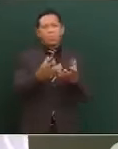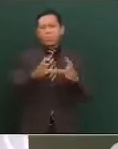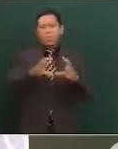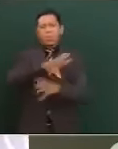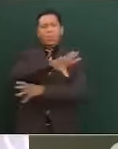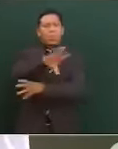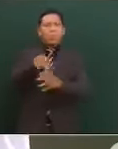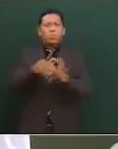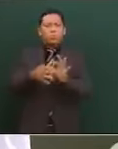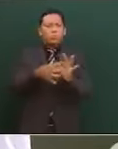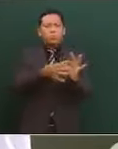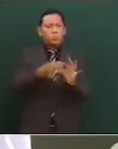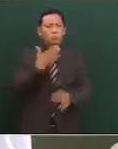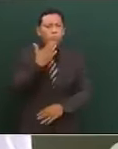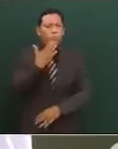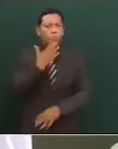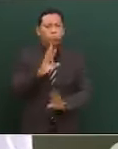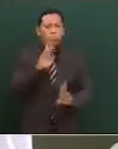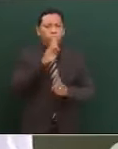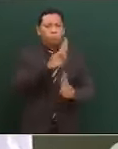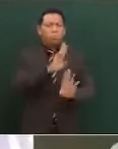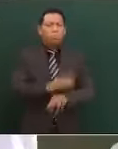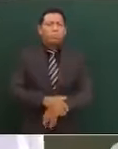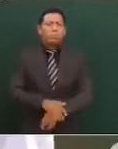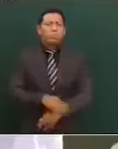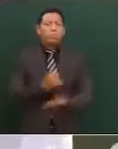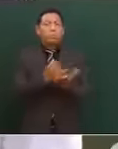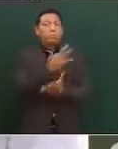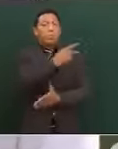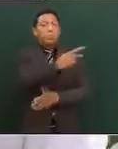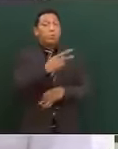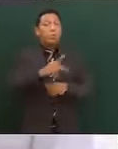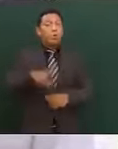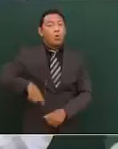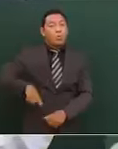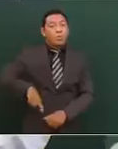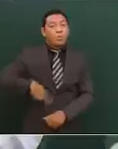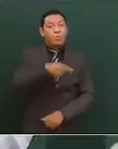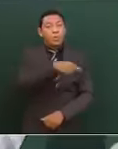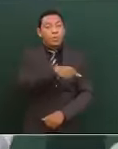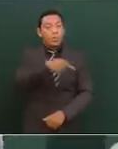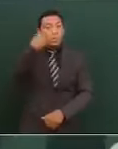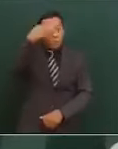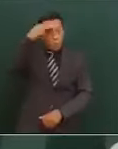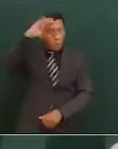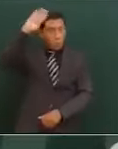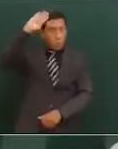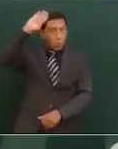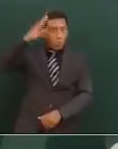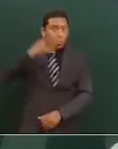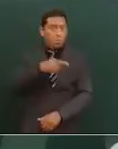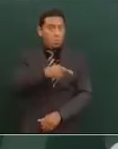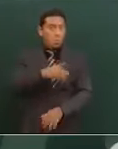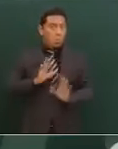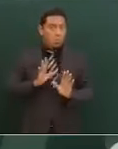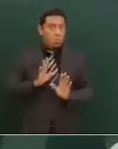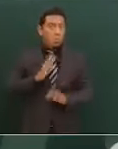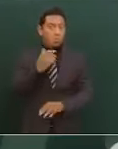Si el gobierno de Cuba lo